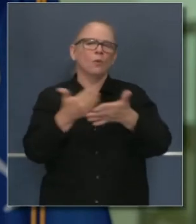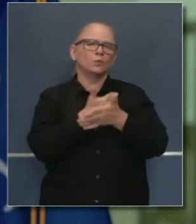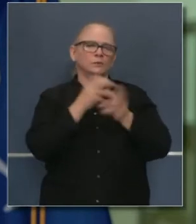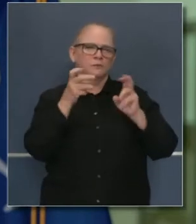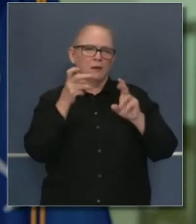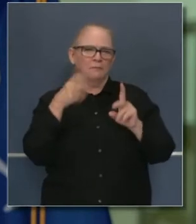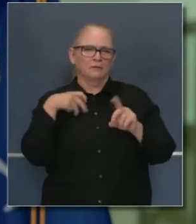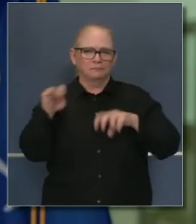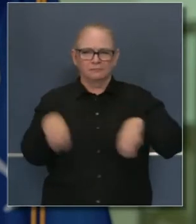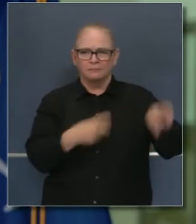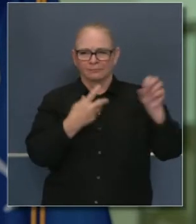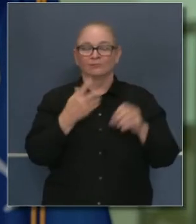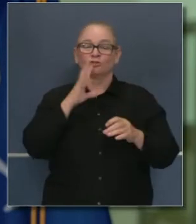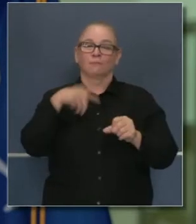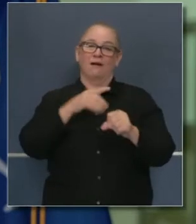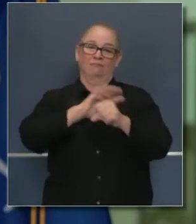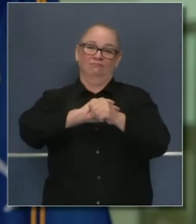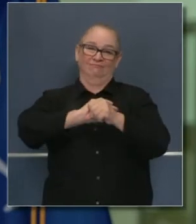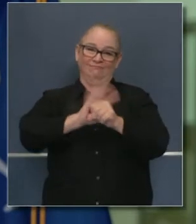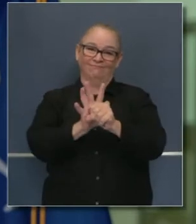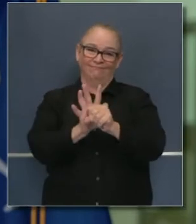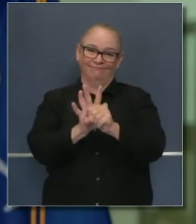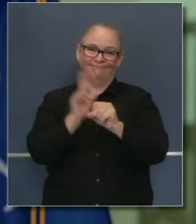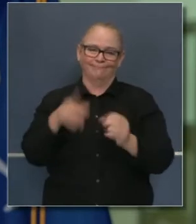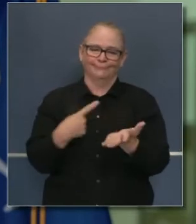de casos positivos en el estado de California.